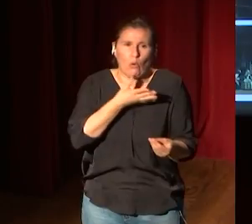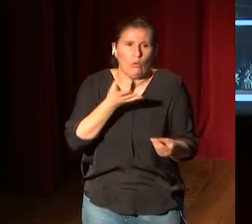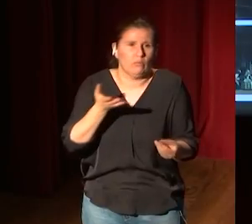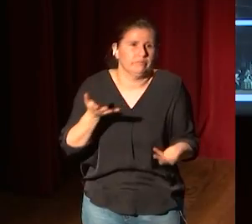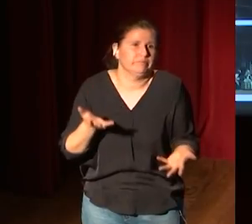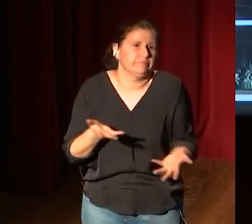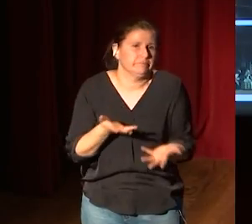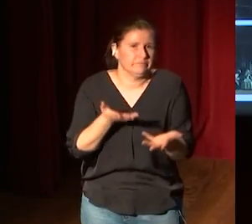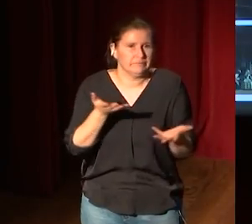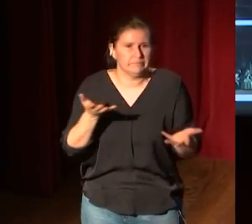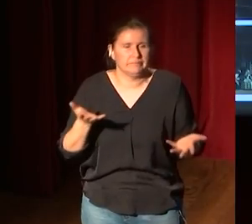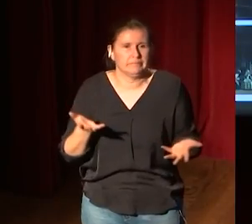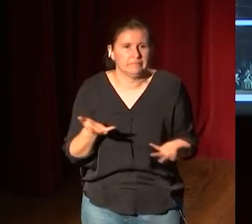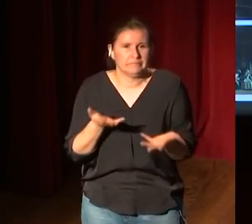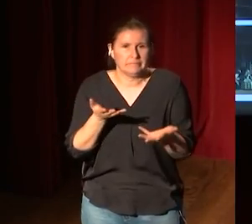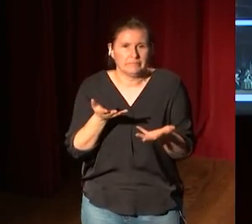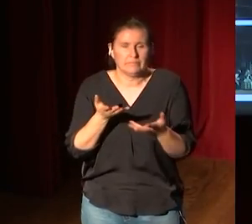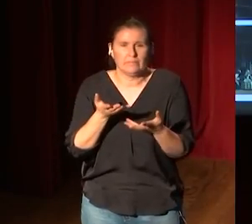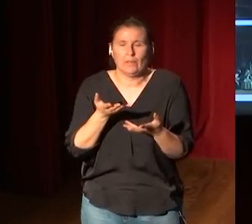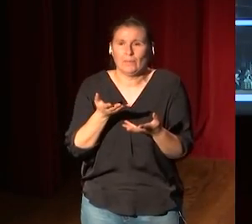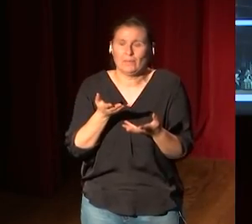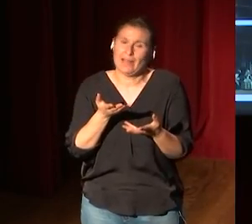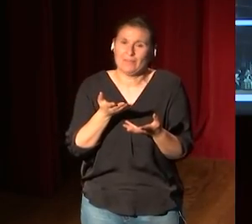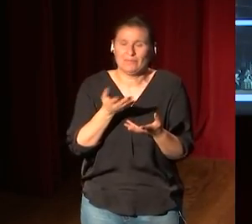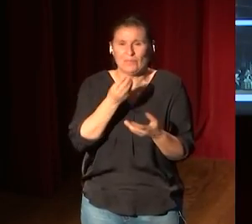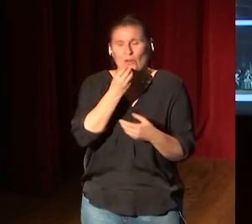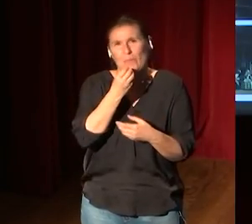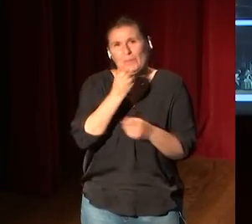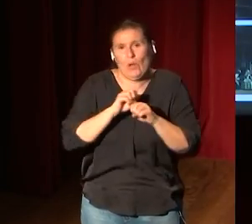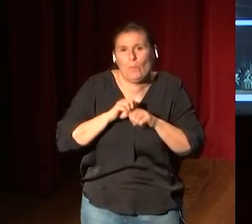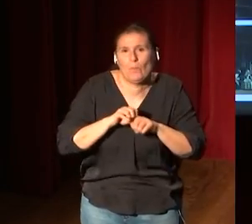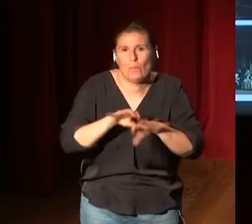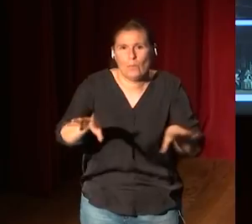por difundir el bien voy a decirlo así